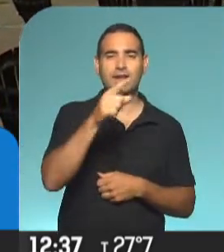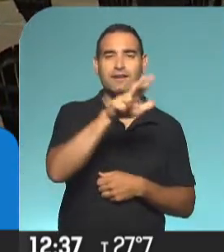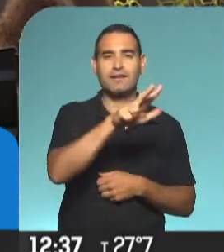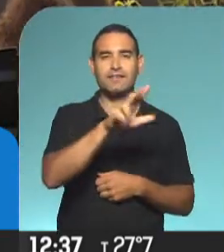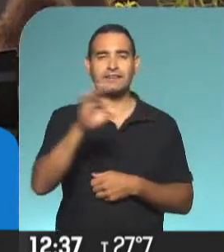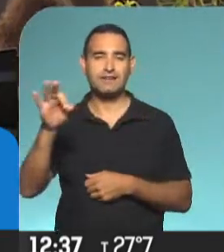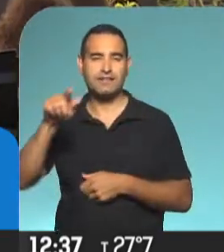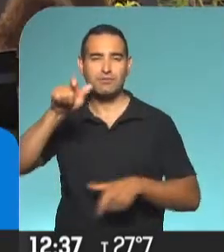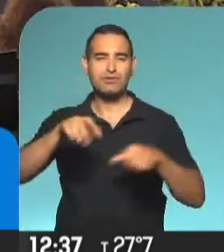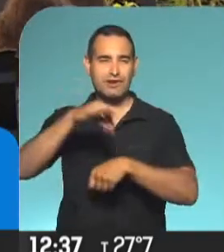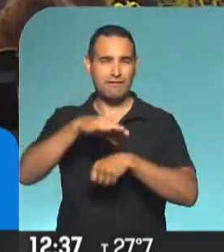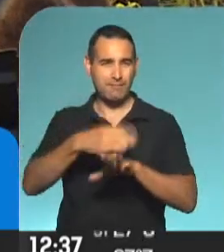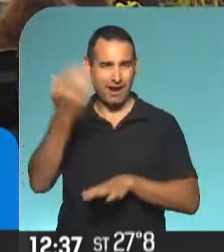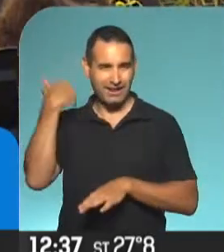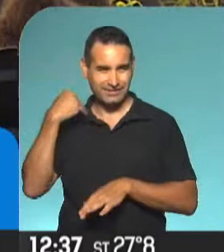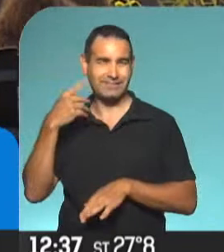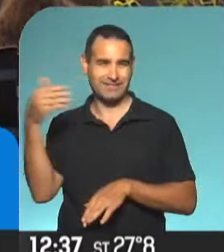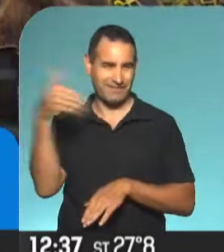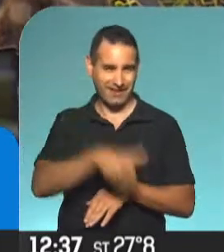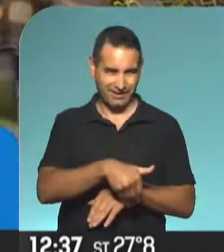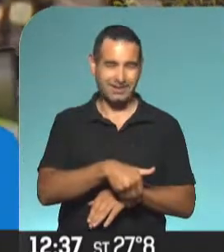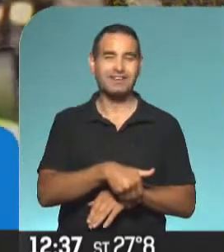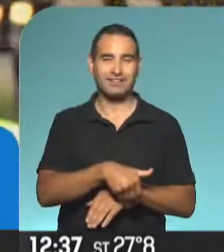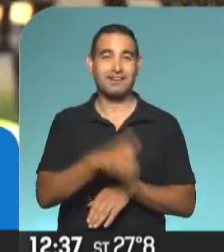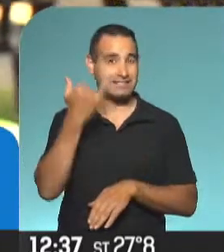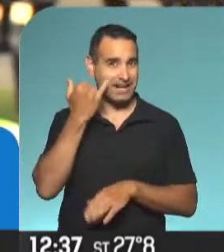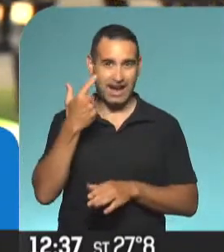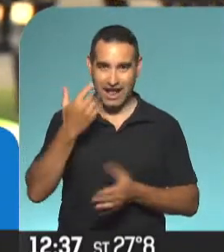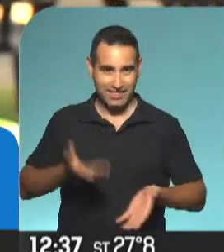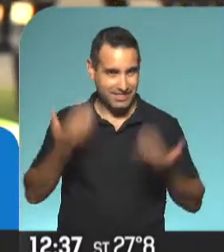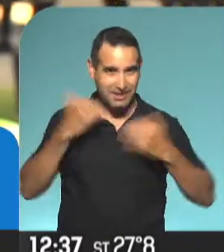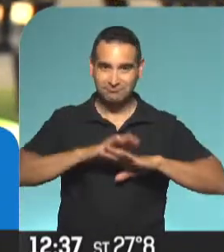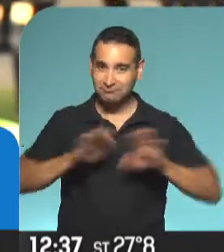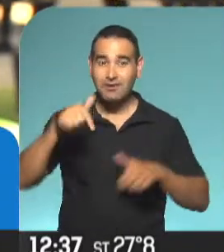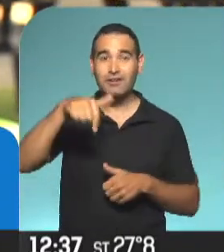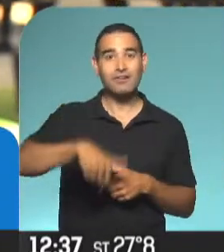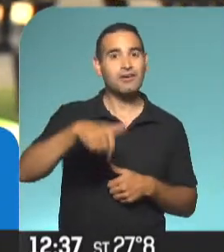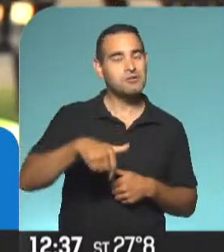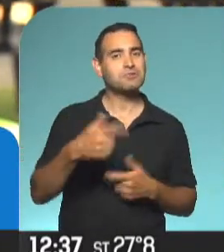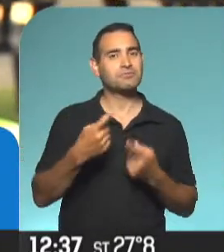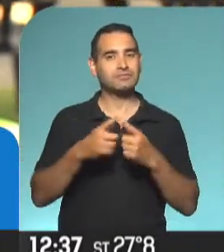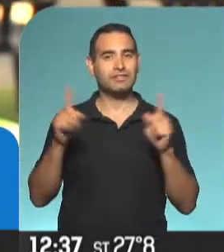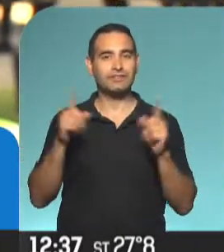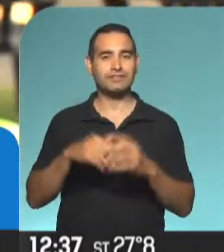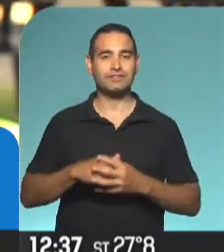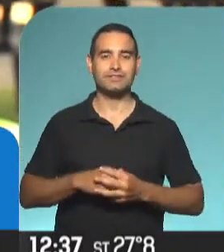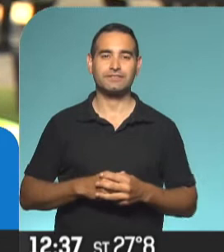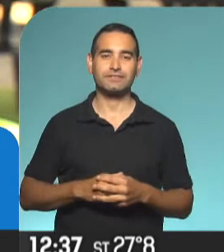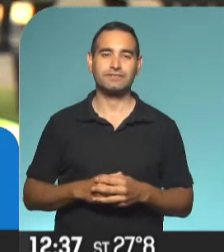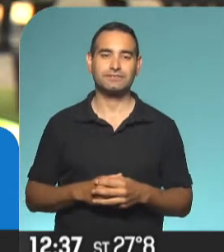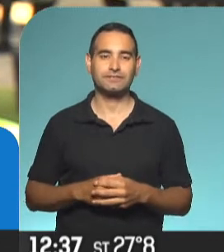pacientes leves que se recuperaron. Y ahora, de una manera muy particular, no como estamos